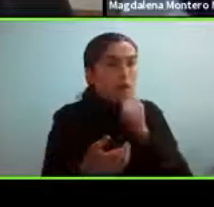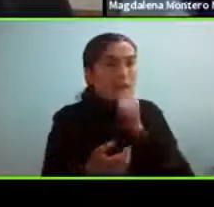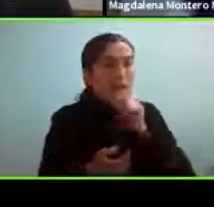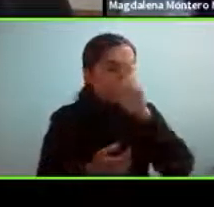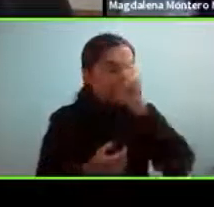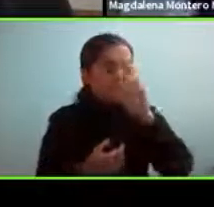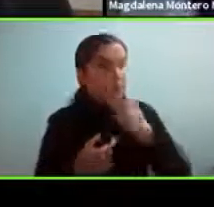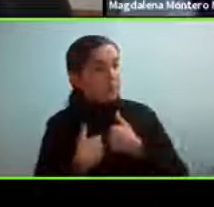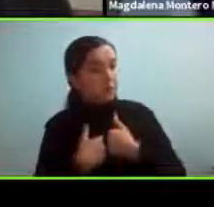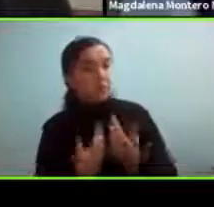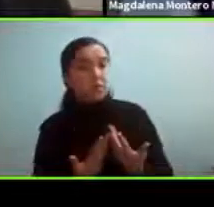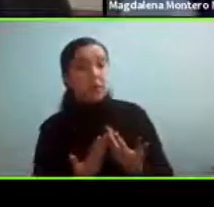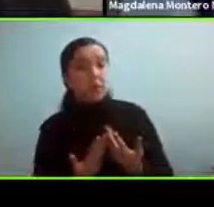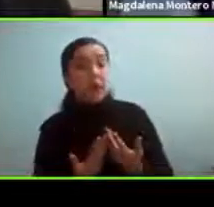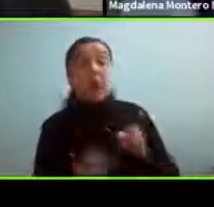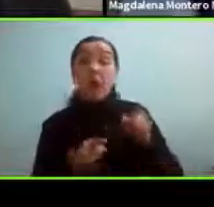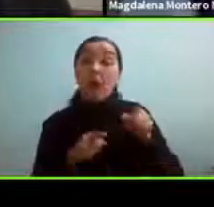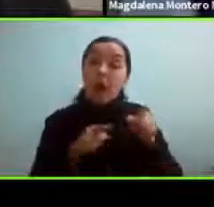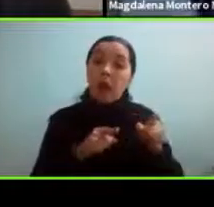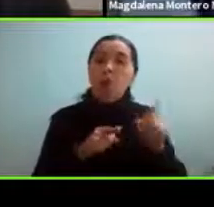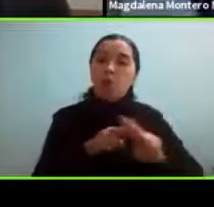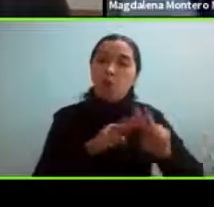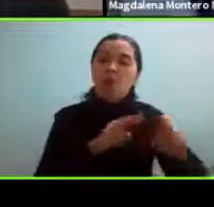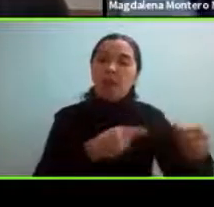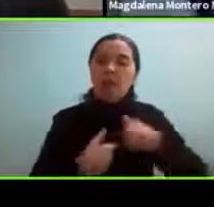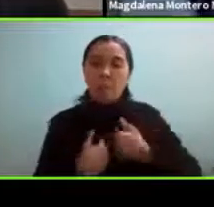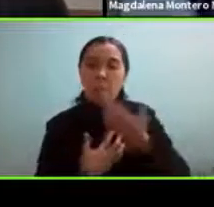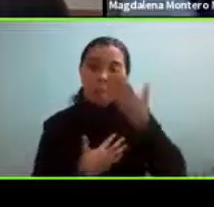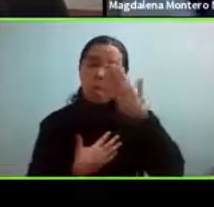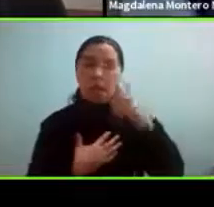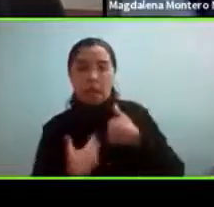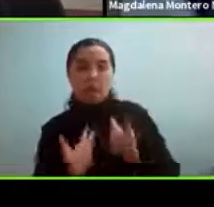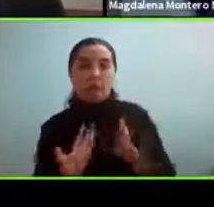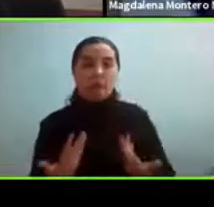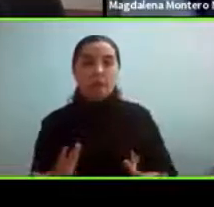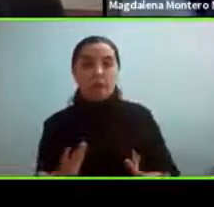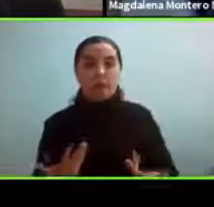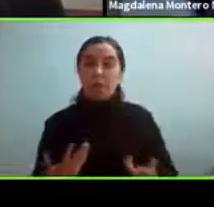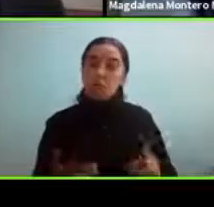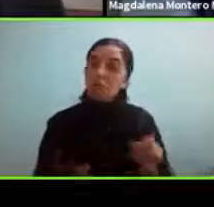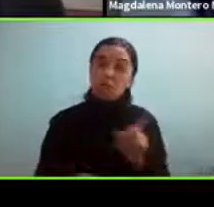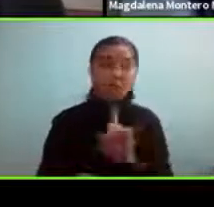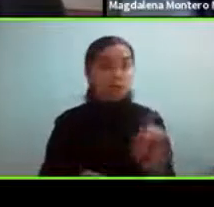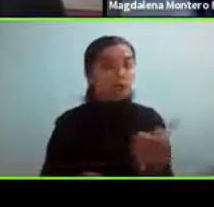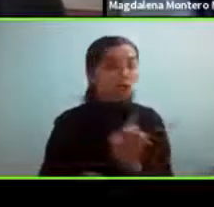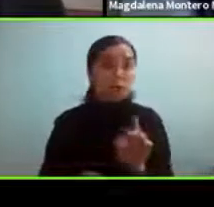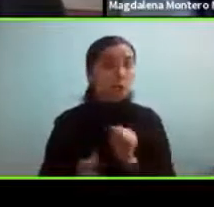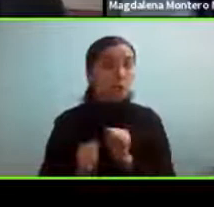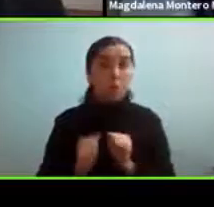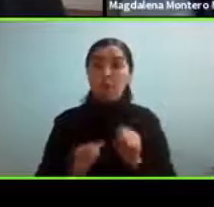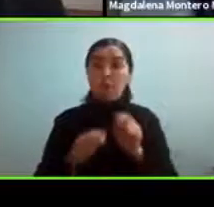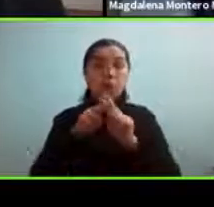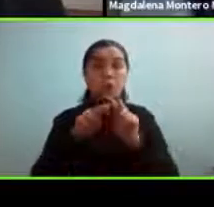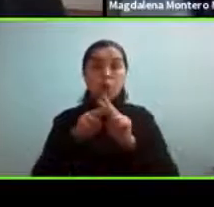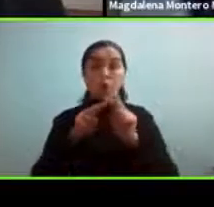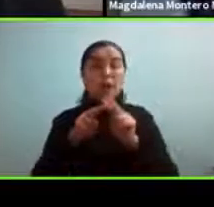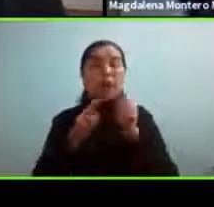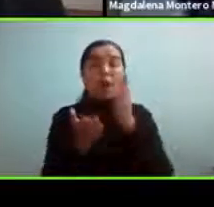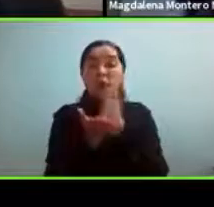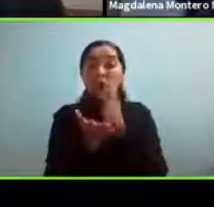esto lo hicieron para dañarme o esto lo hicieron digamos mal y entonces no se puede corregir esa conducta porque no hay